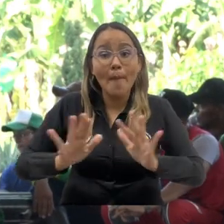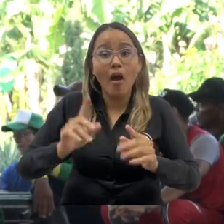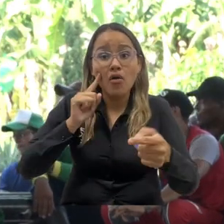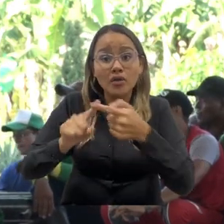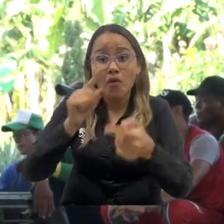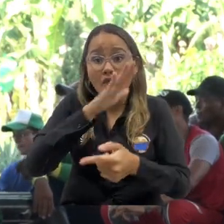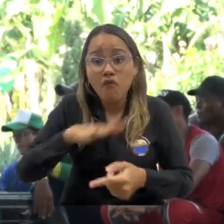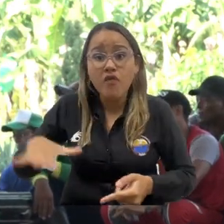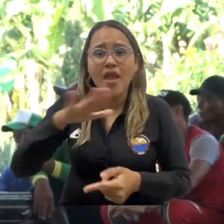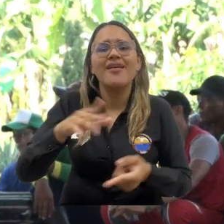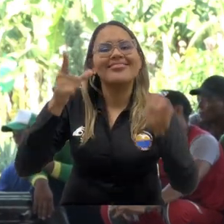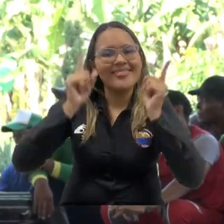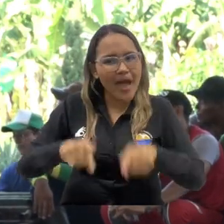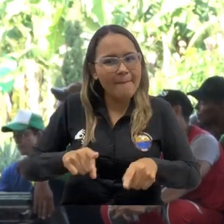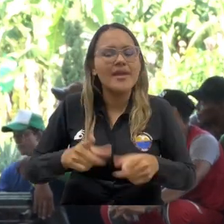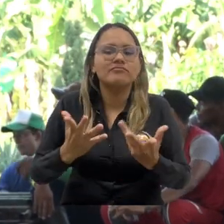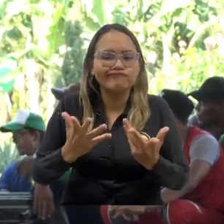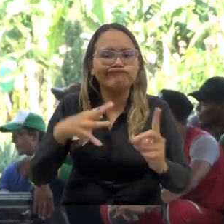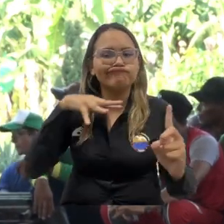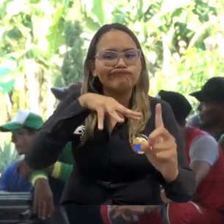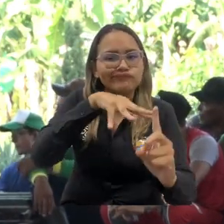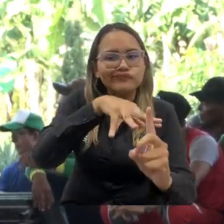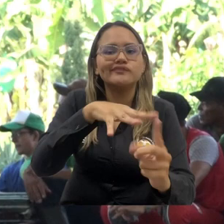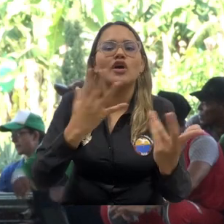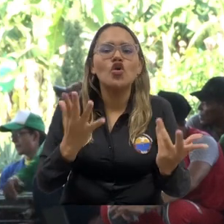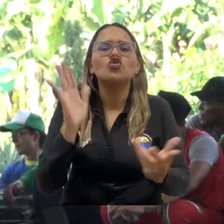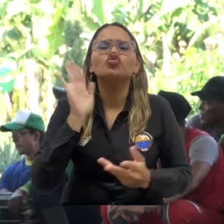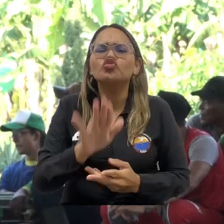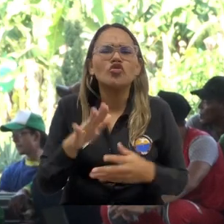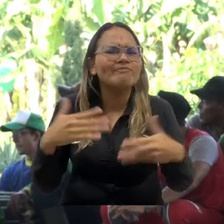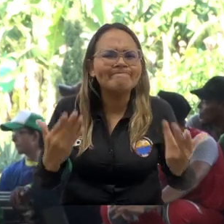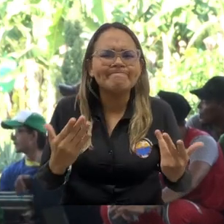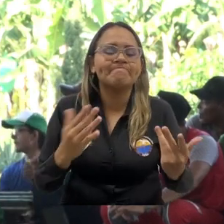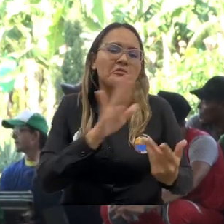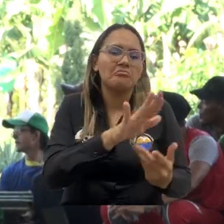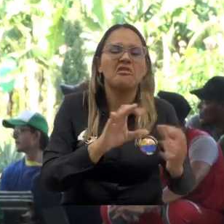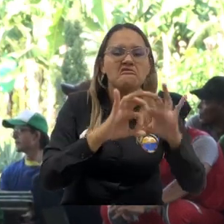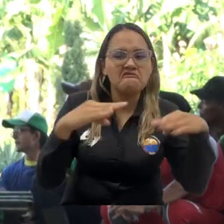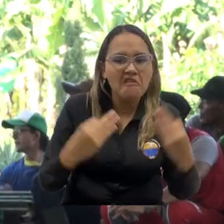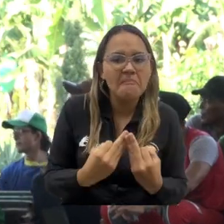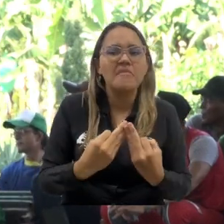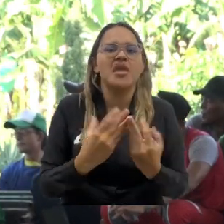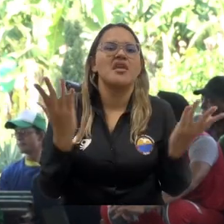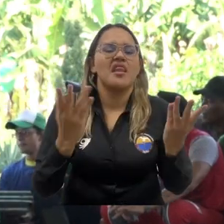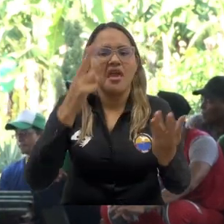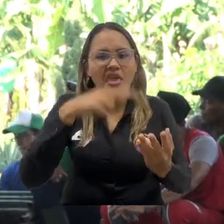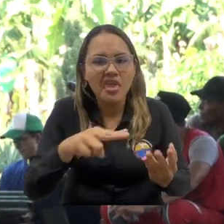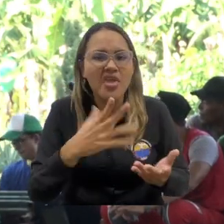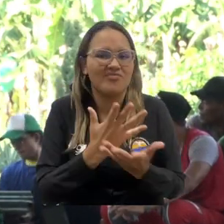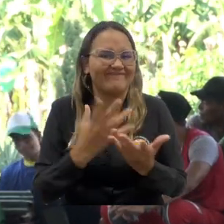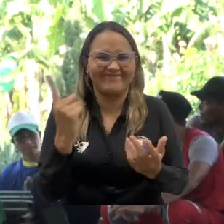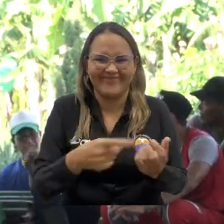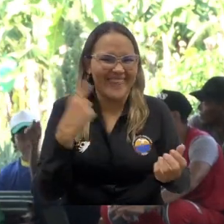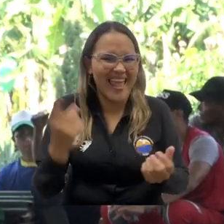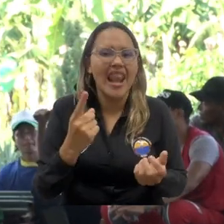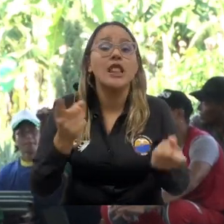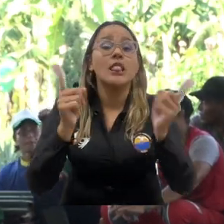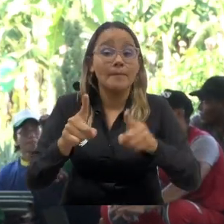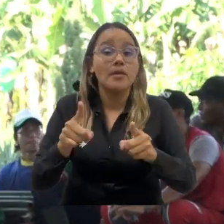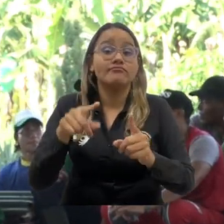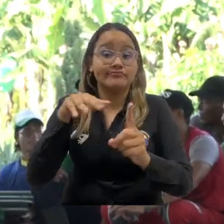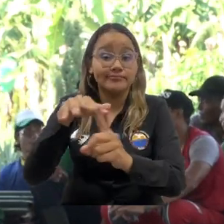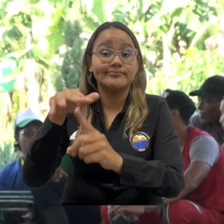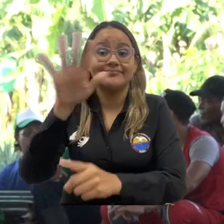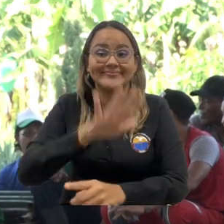no solamente en lo que se hace en la finca, sino también la oportunidad de llevar este conocimiento a su casa,